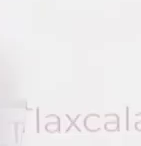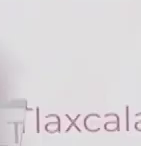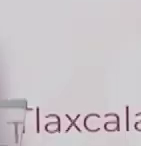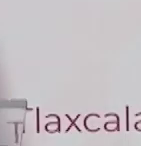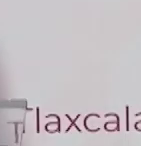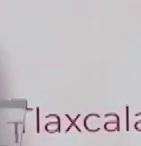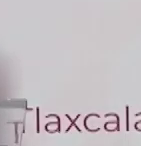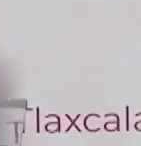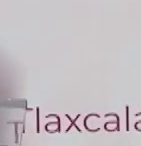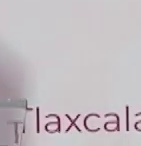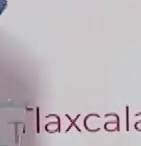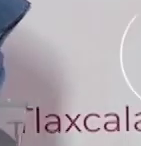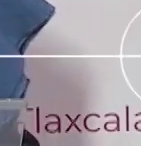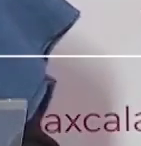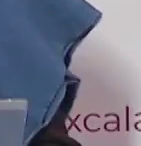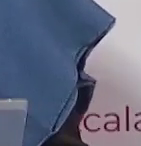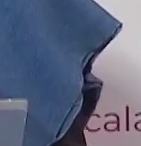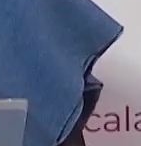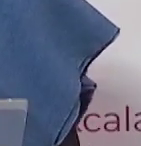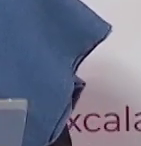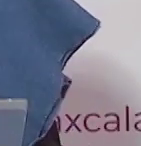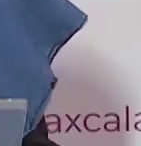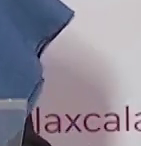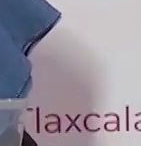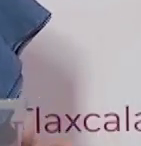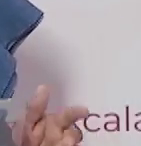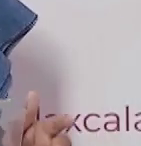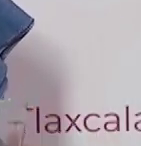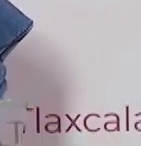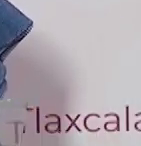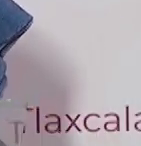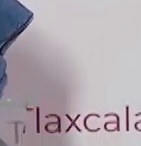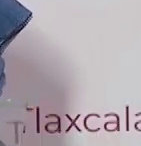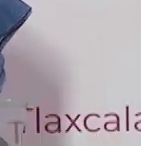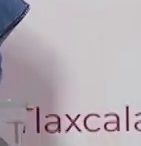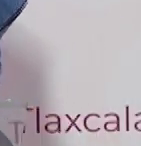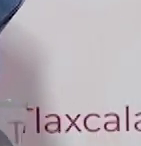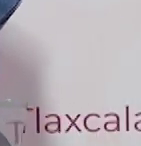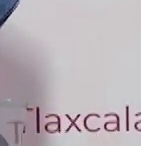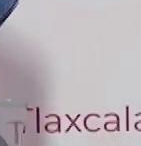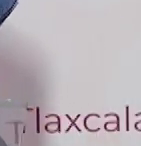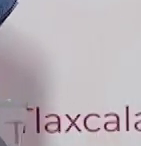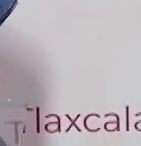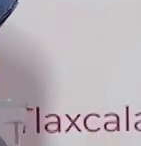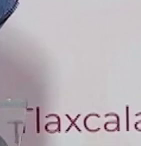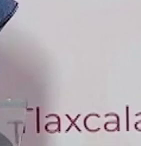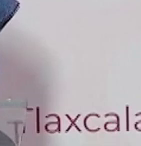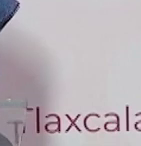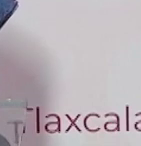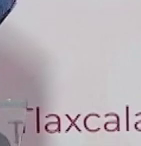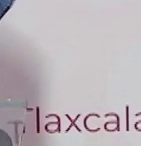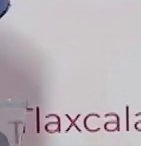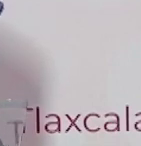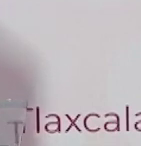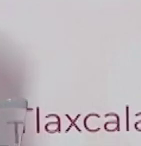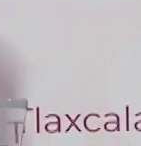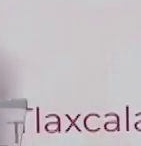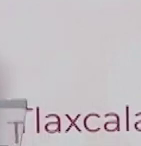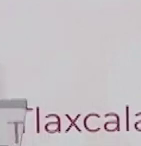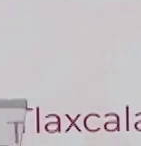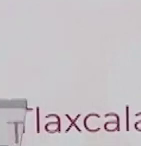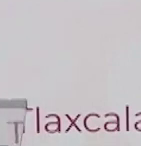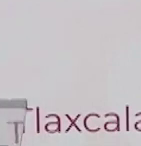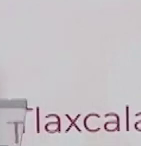En los concursos a nivel nacional, en los que se destacan el Gran Premio de Grandes Maestros,